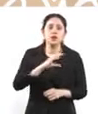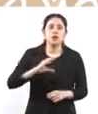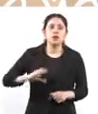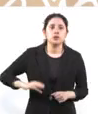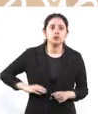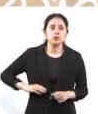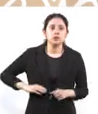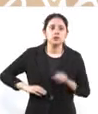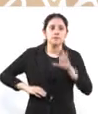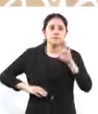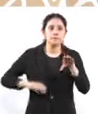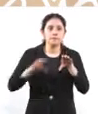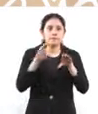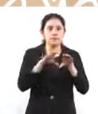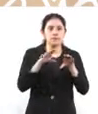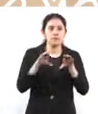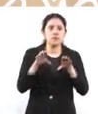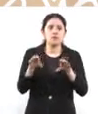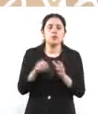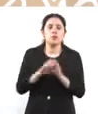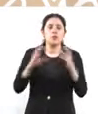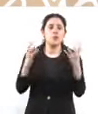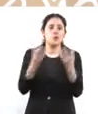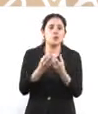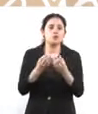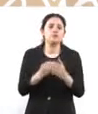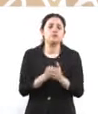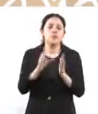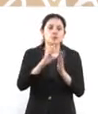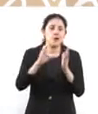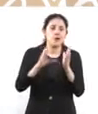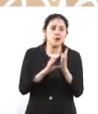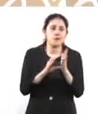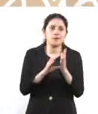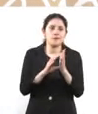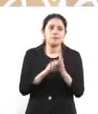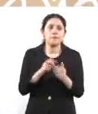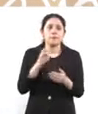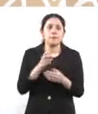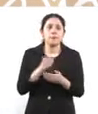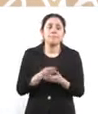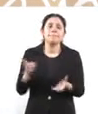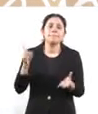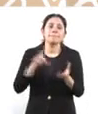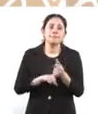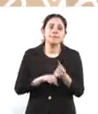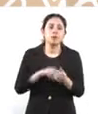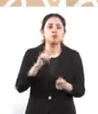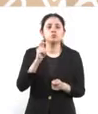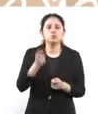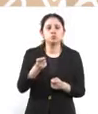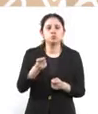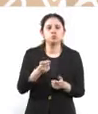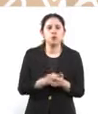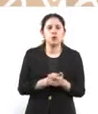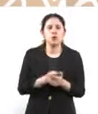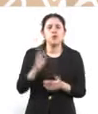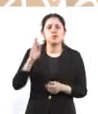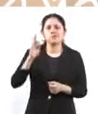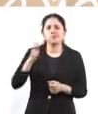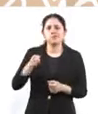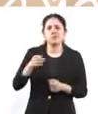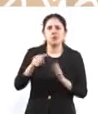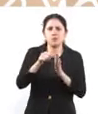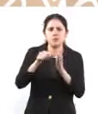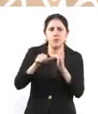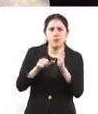se convierte en el constituyente de nuestro país. El constituyente entonces aprueba que el artículo